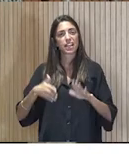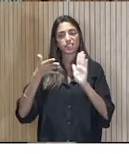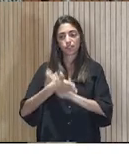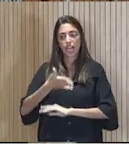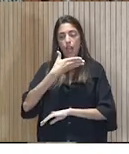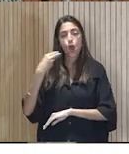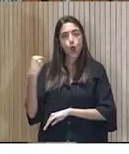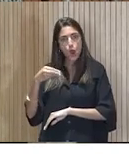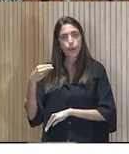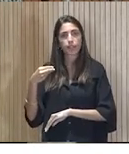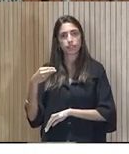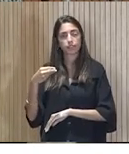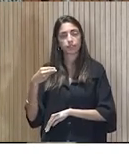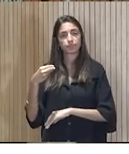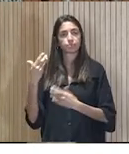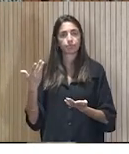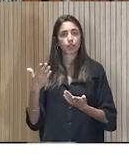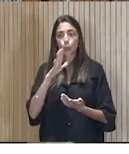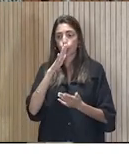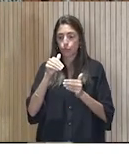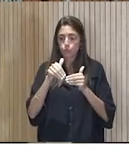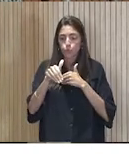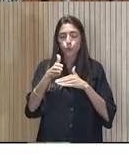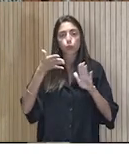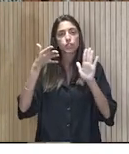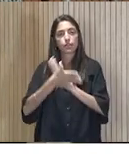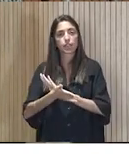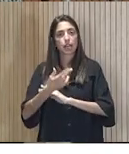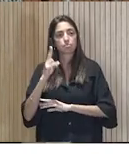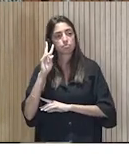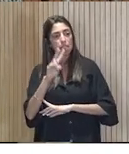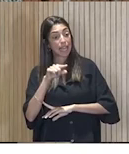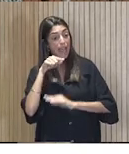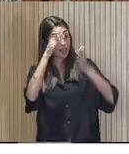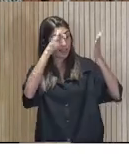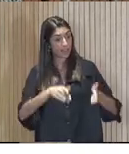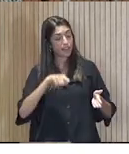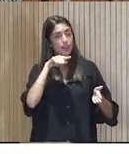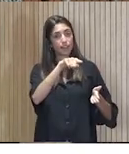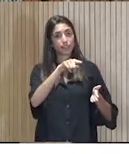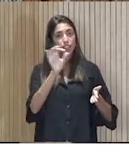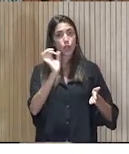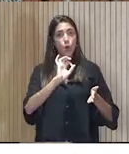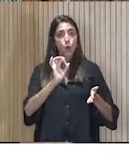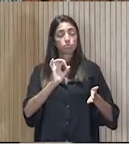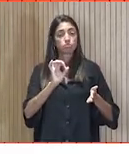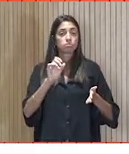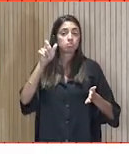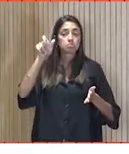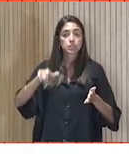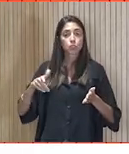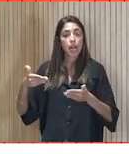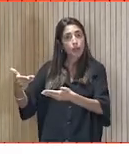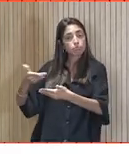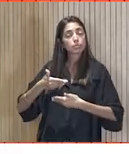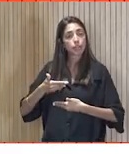¿Verdad? Efectivamente. El futuro pasa por fijarnos en ti o en tú, apadrinado. Pues sí.